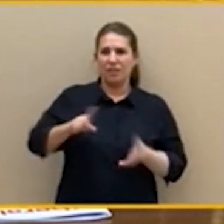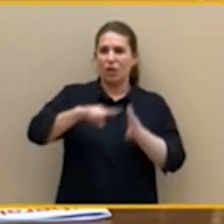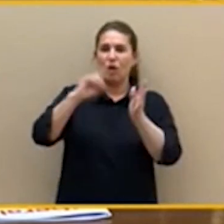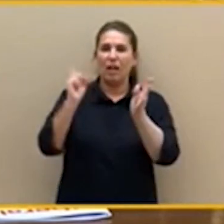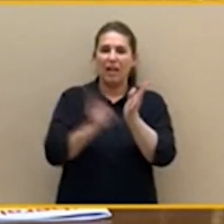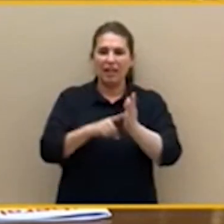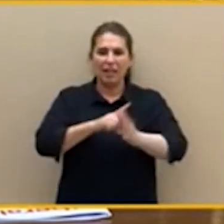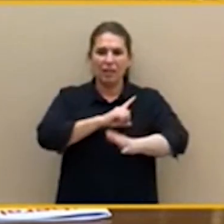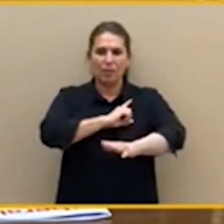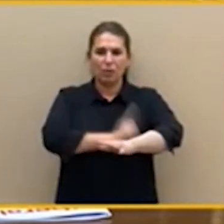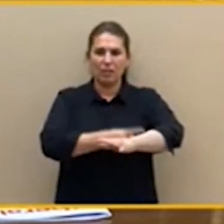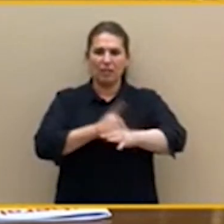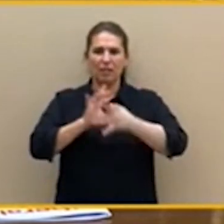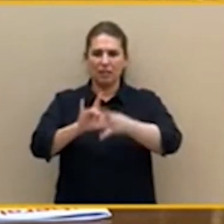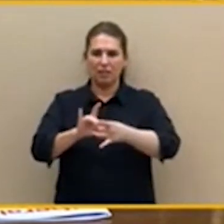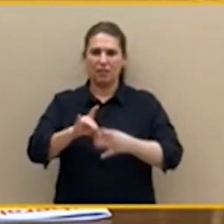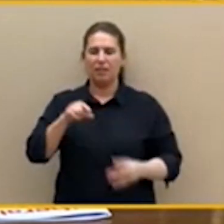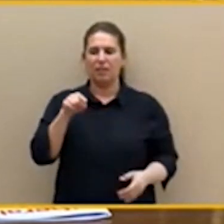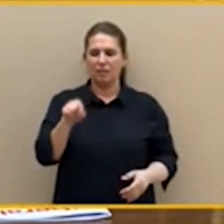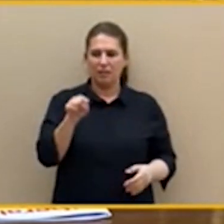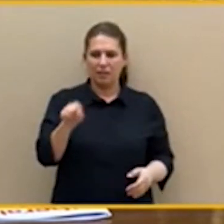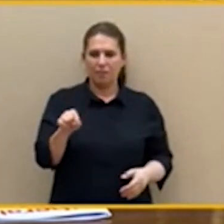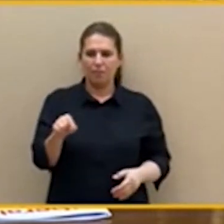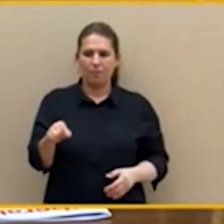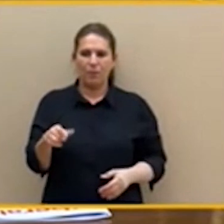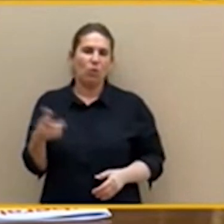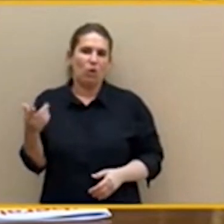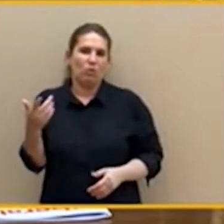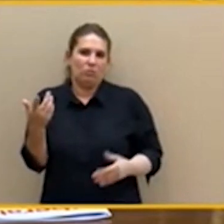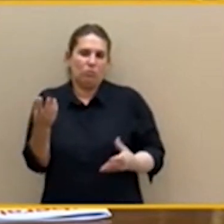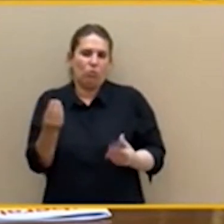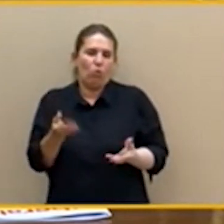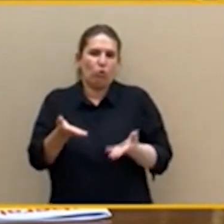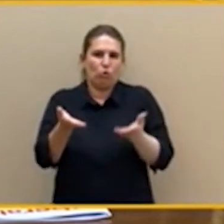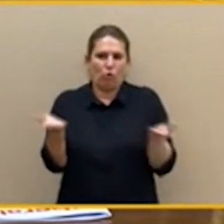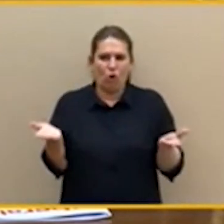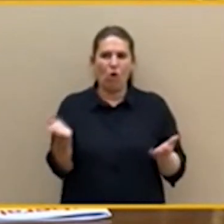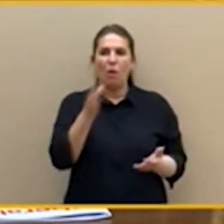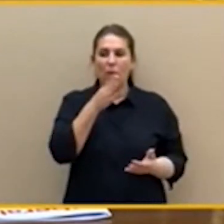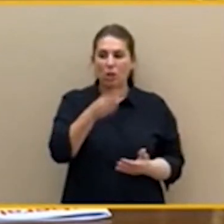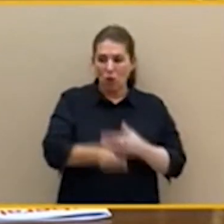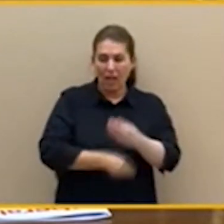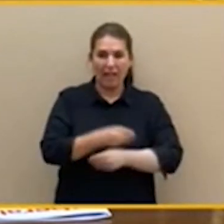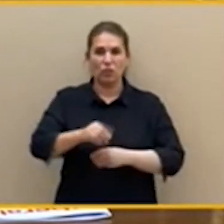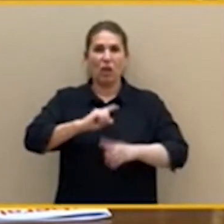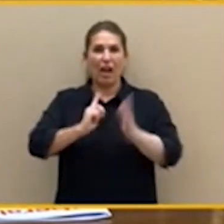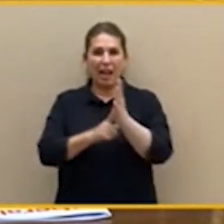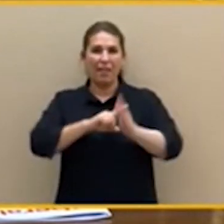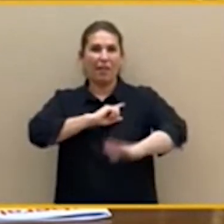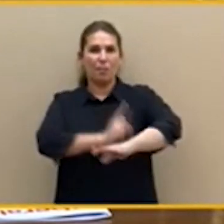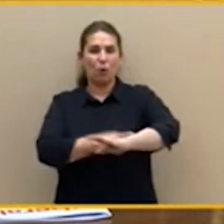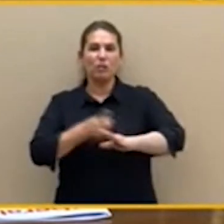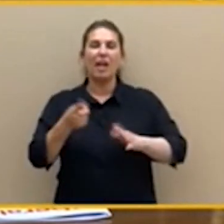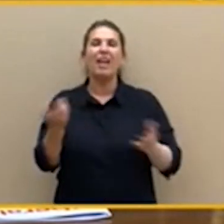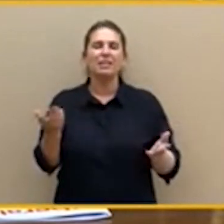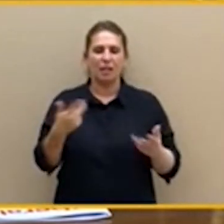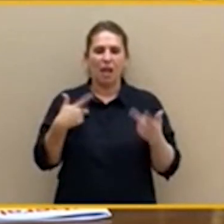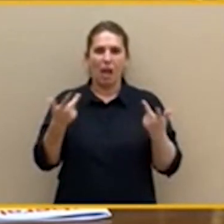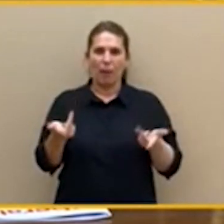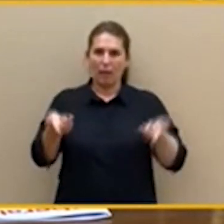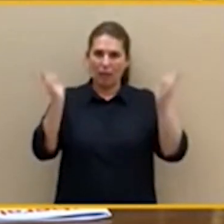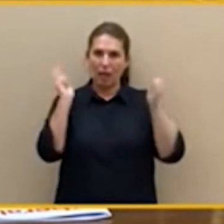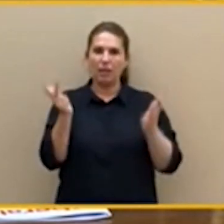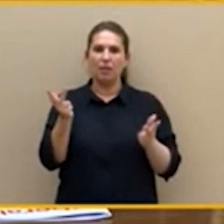recorrido. Pero esto lo que ustedes han hecho en la ley del deporte es habilitar que haya determinadas selecciones del País Vasco con determinados